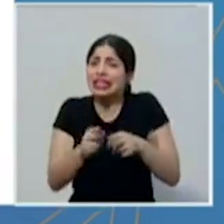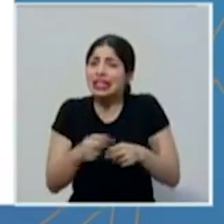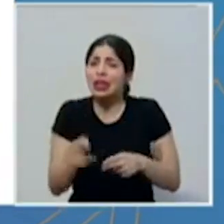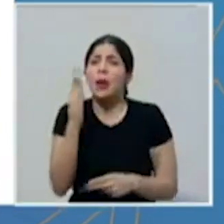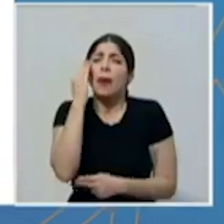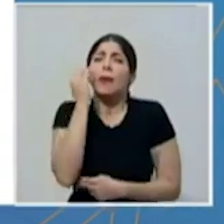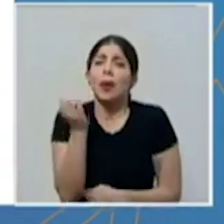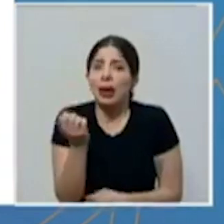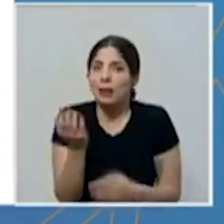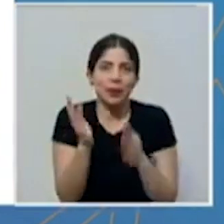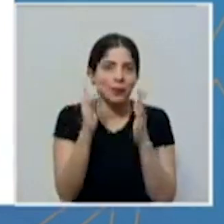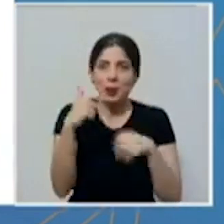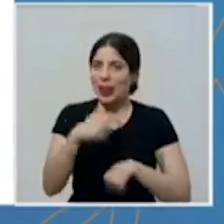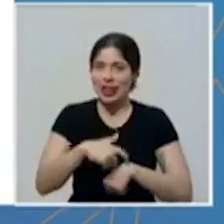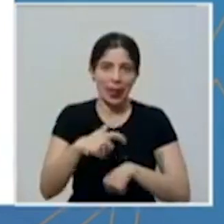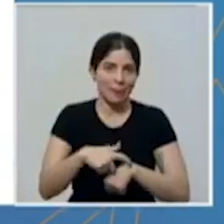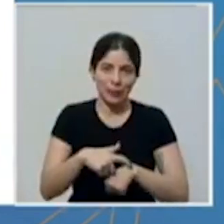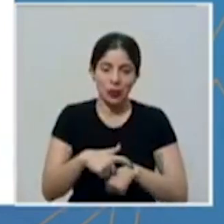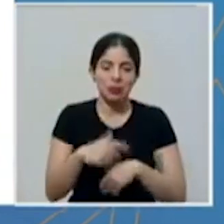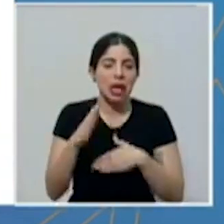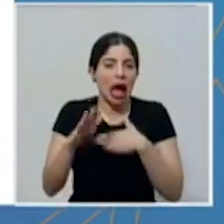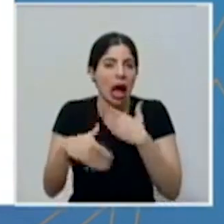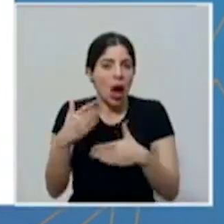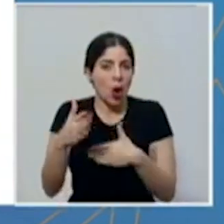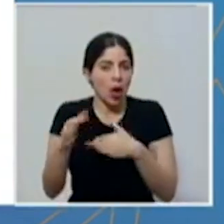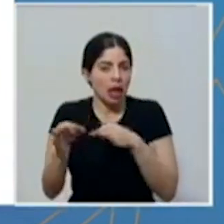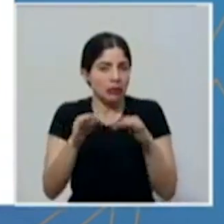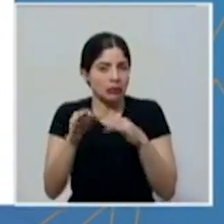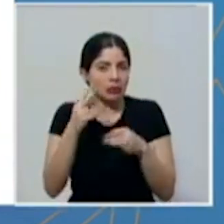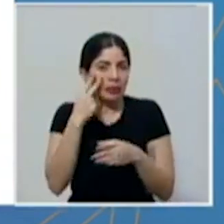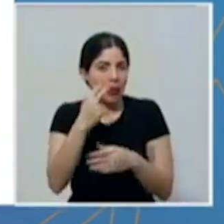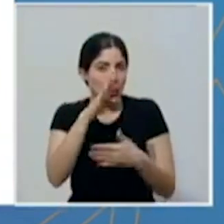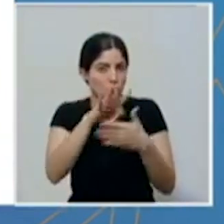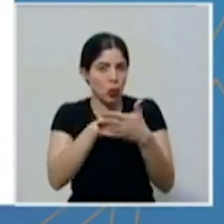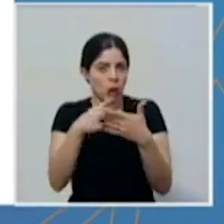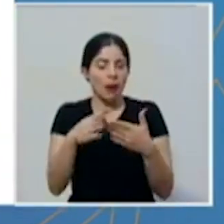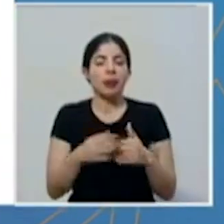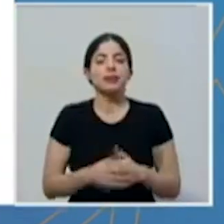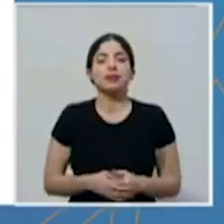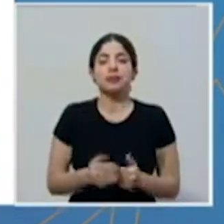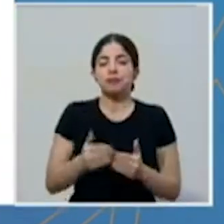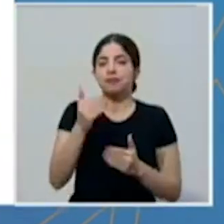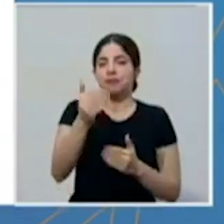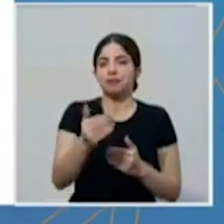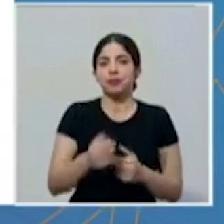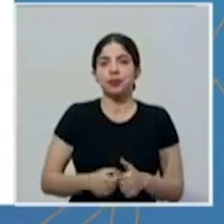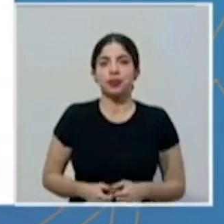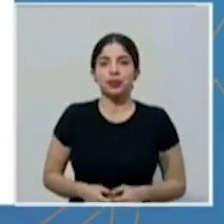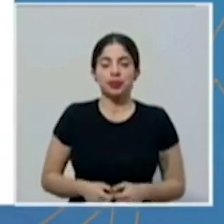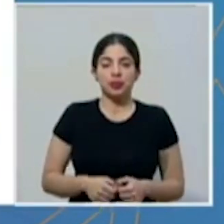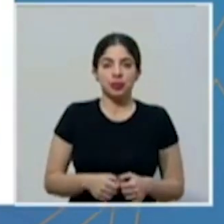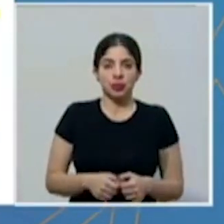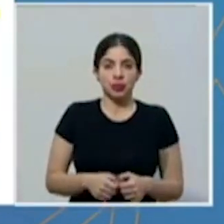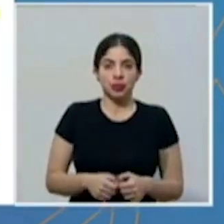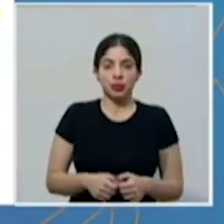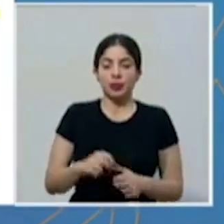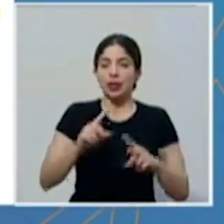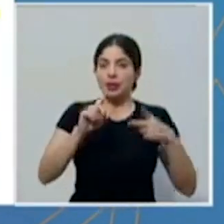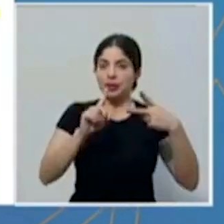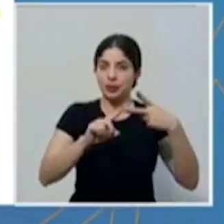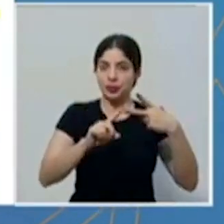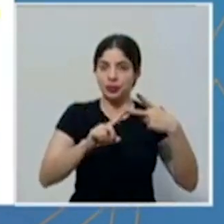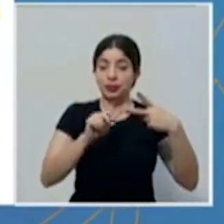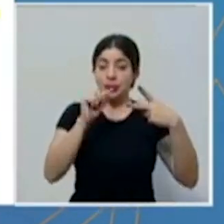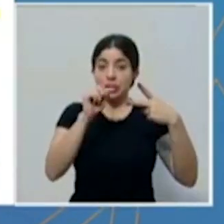no hay tiempo. Y ahora luego vamos a presentar un cronograma. Pasamos al eje 2.